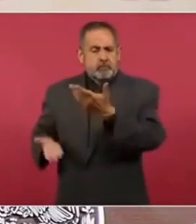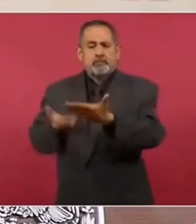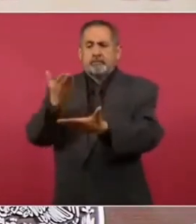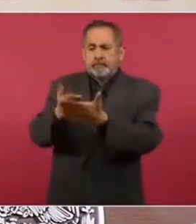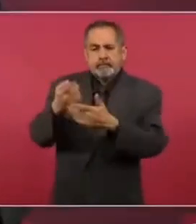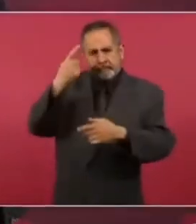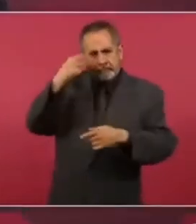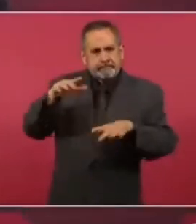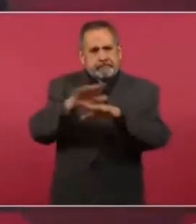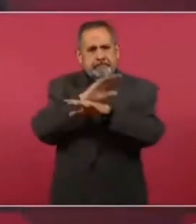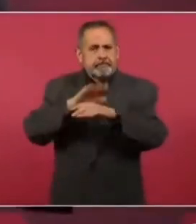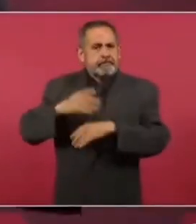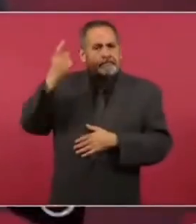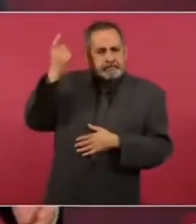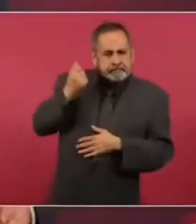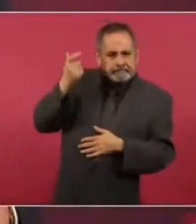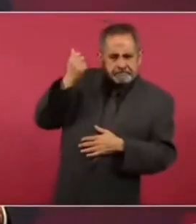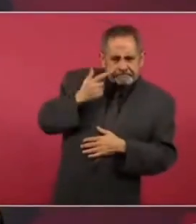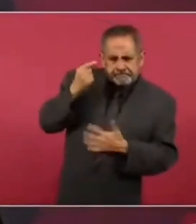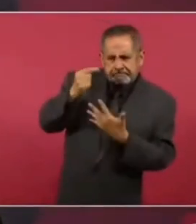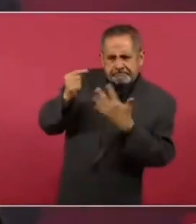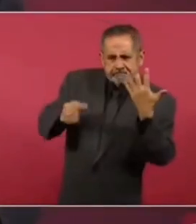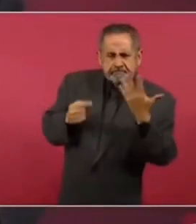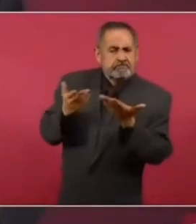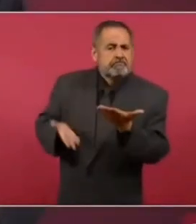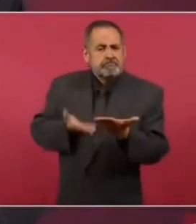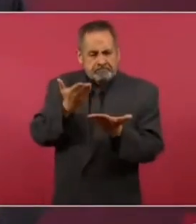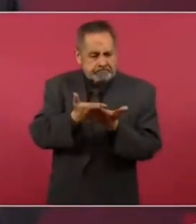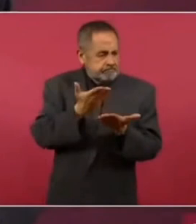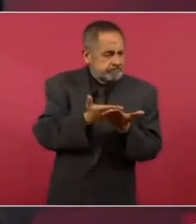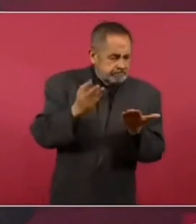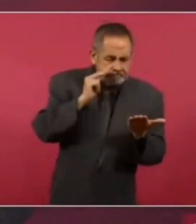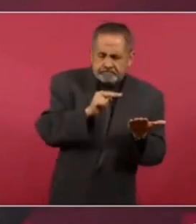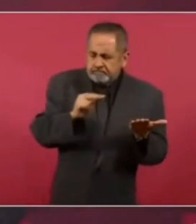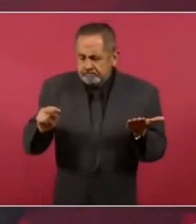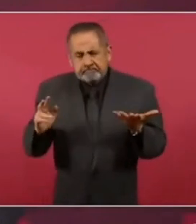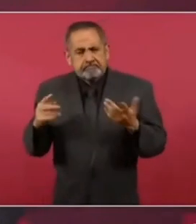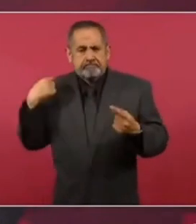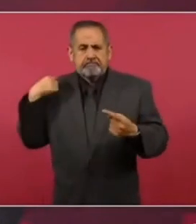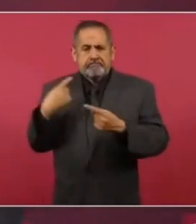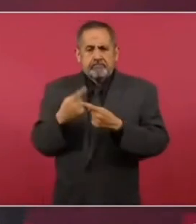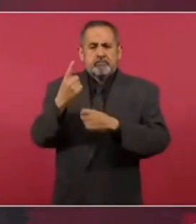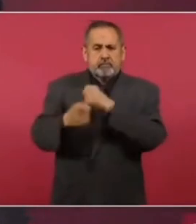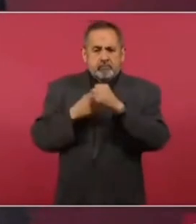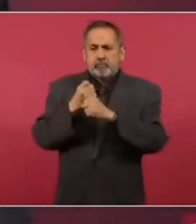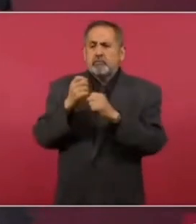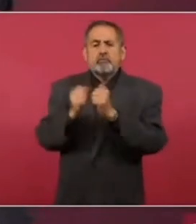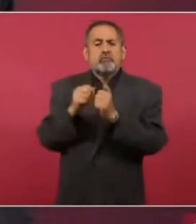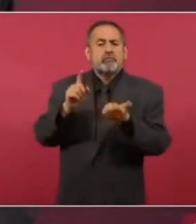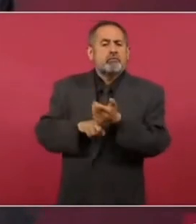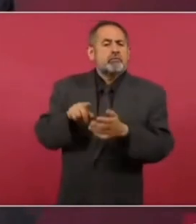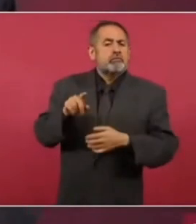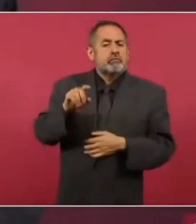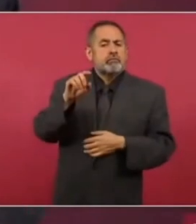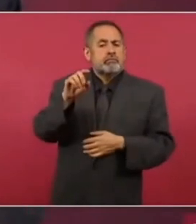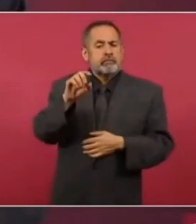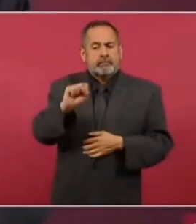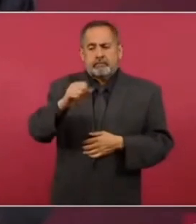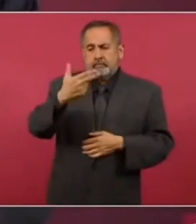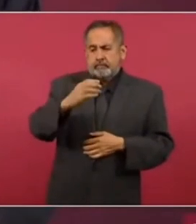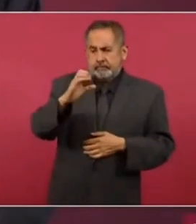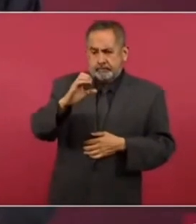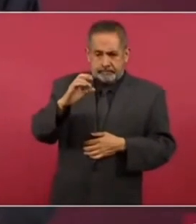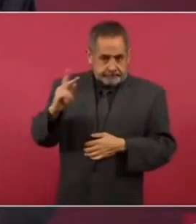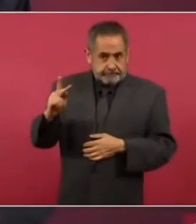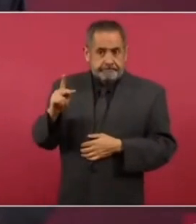sistema de pensiones. Analizamos varias propuestas durante un año con los funcionarios de la Secretaría de Hacienda y